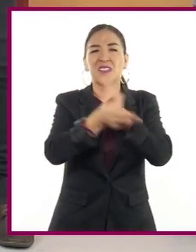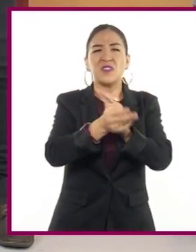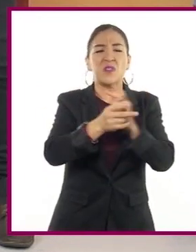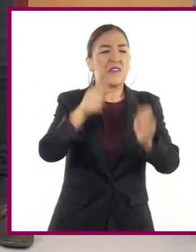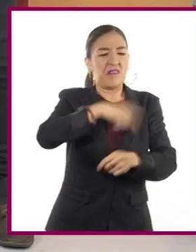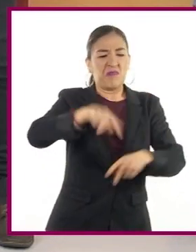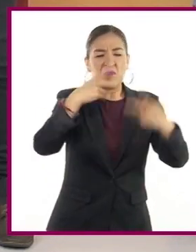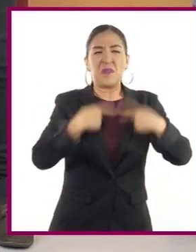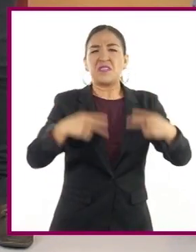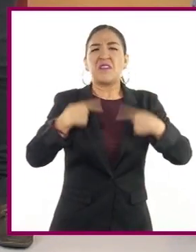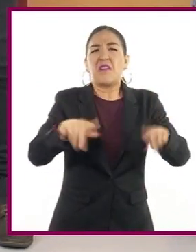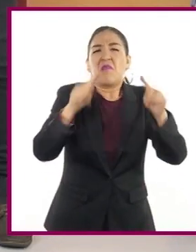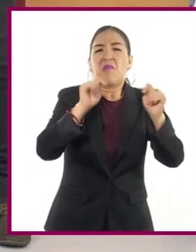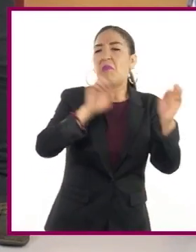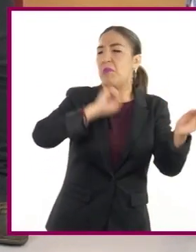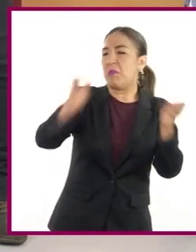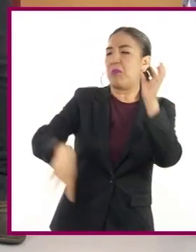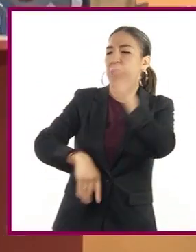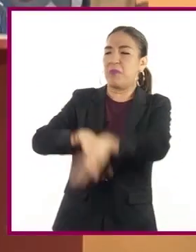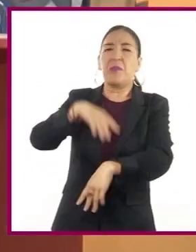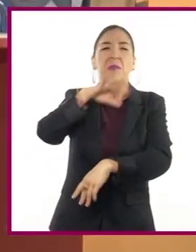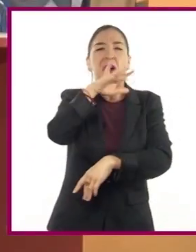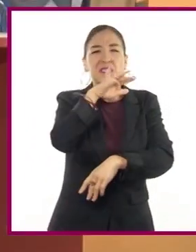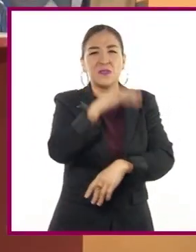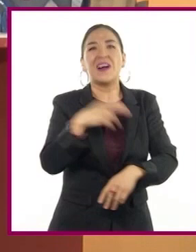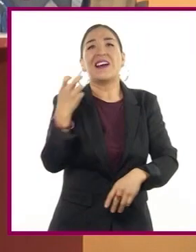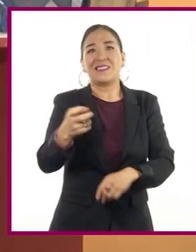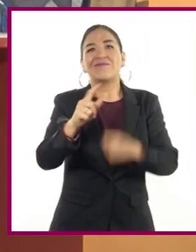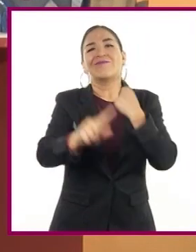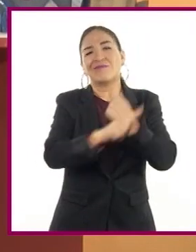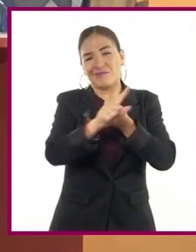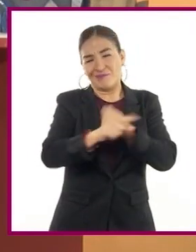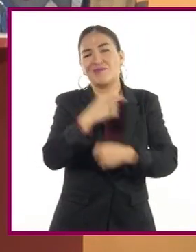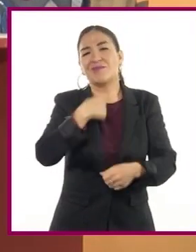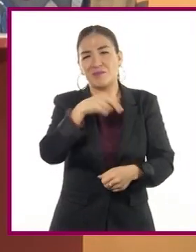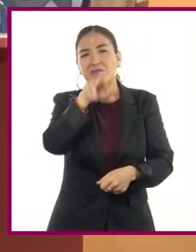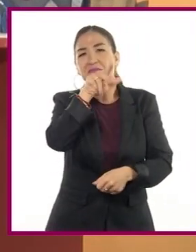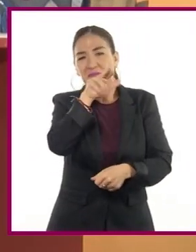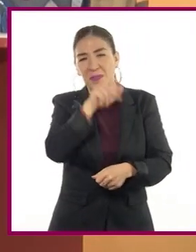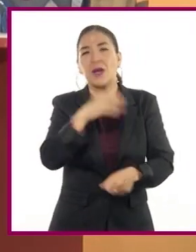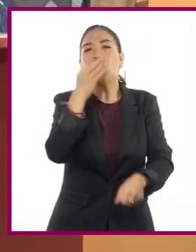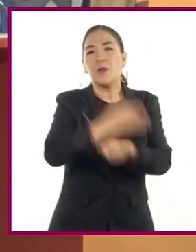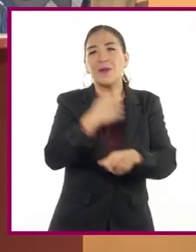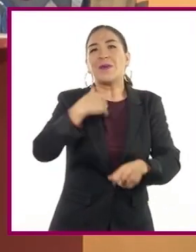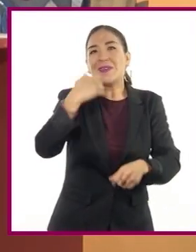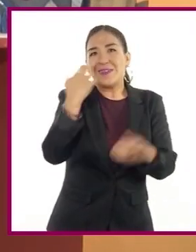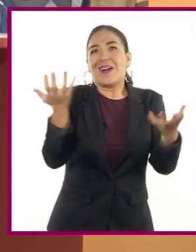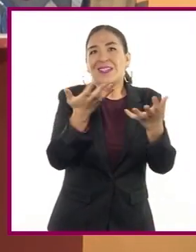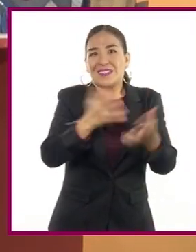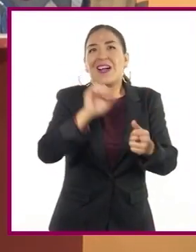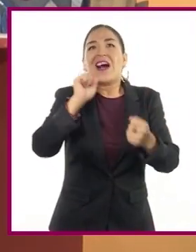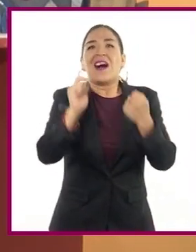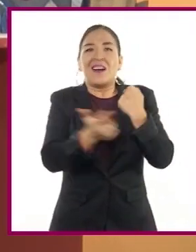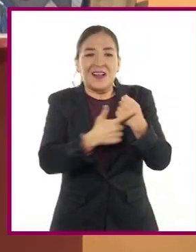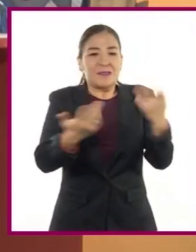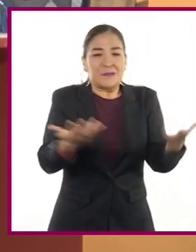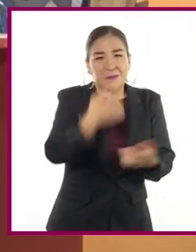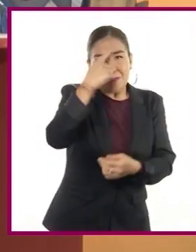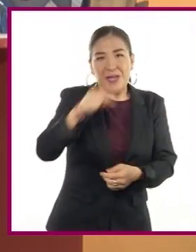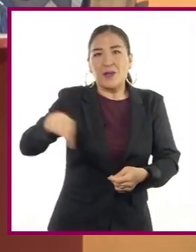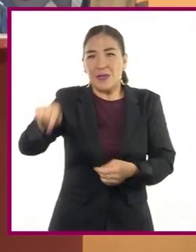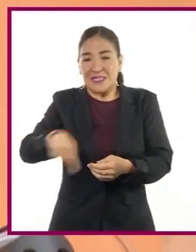importar lo que sea. Esta situación me preocupa mucho y me gustaría hacer algo para que los animalitos puedan tener espacios